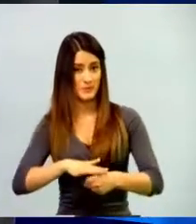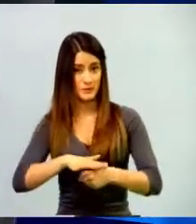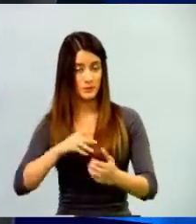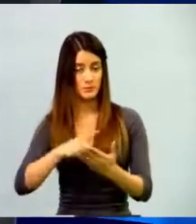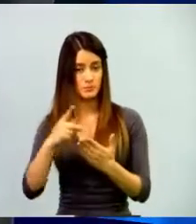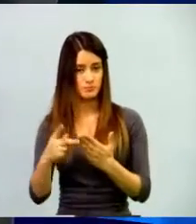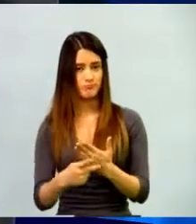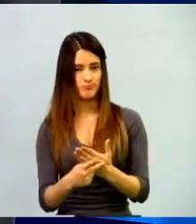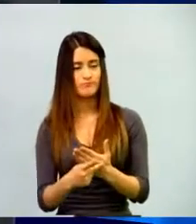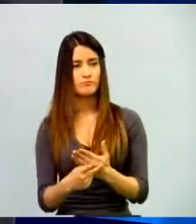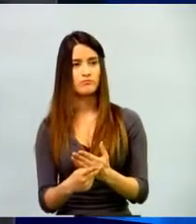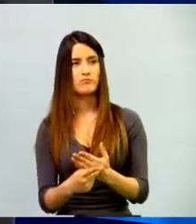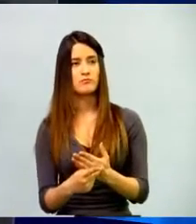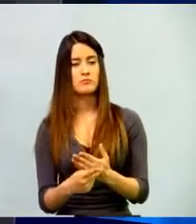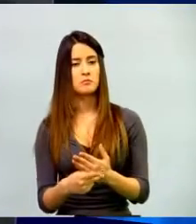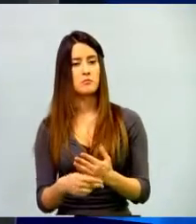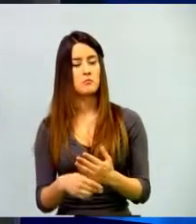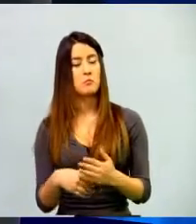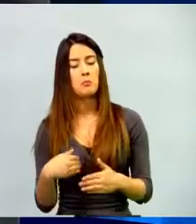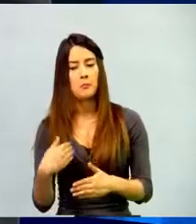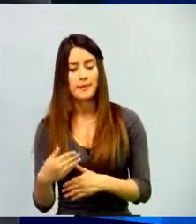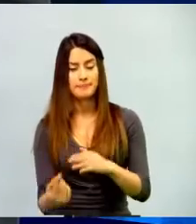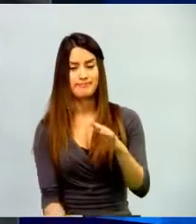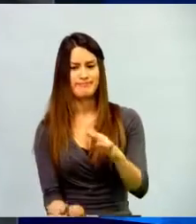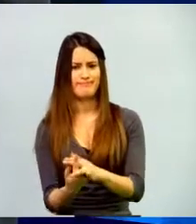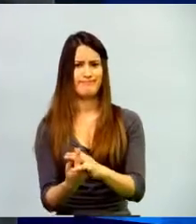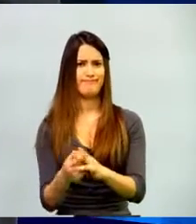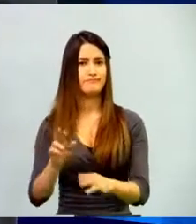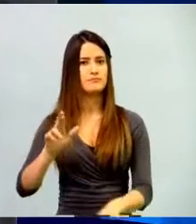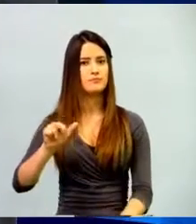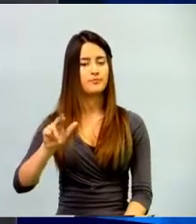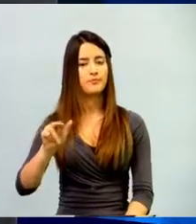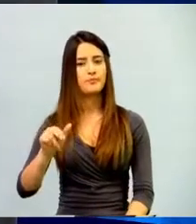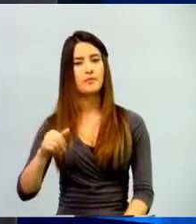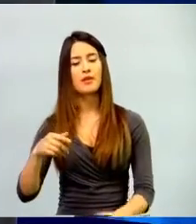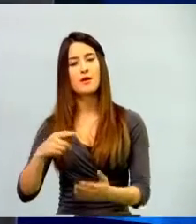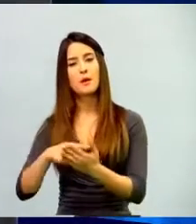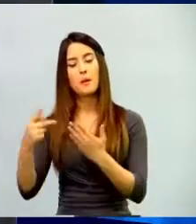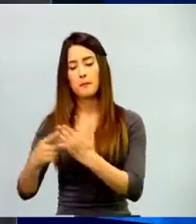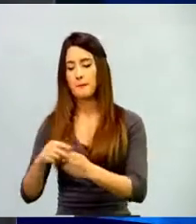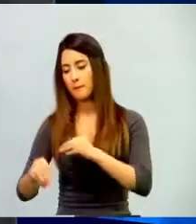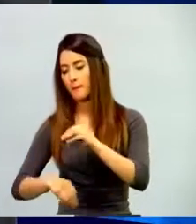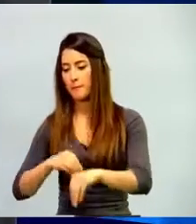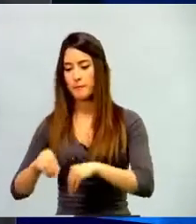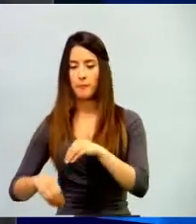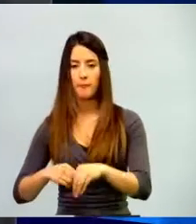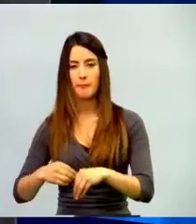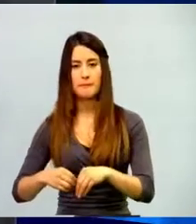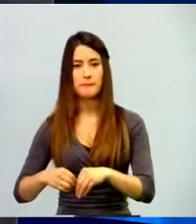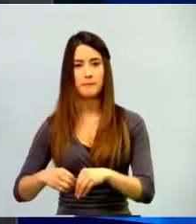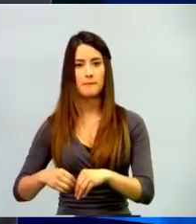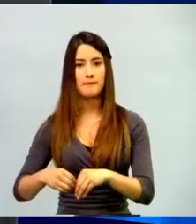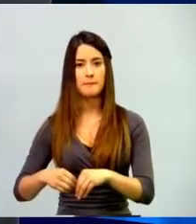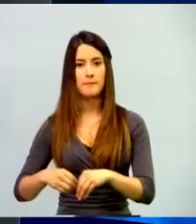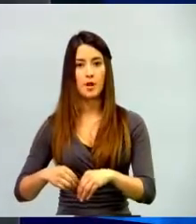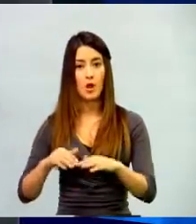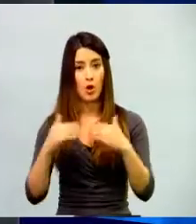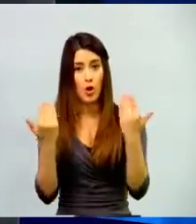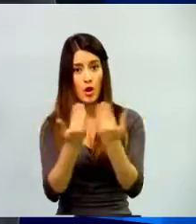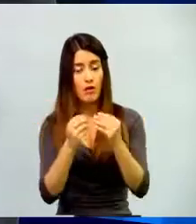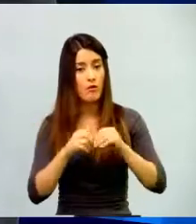ocurrió algo bastante extraño y es que el proyecto lo conocieron primero fuera del país que dentro del mismo colegio.